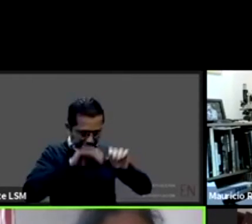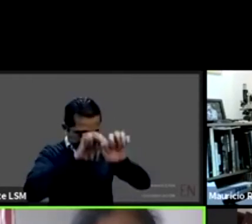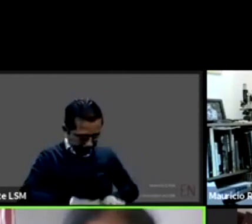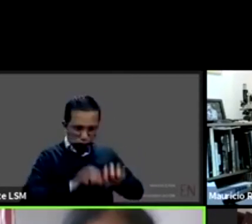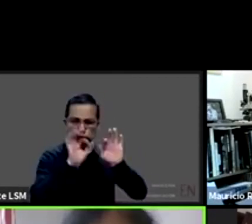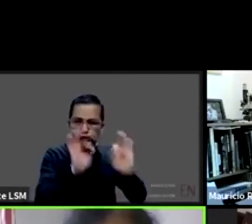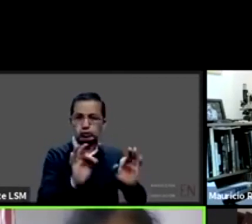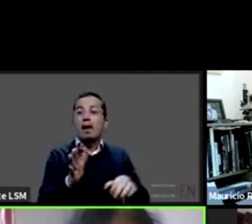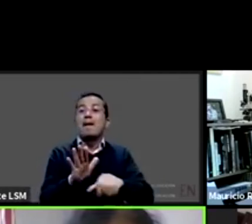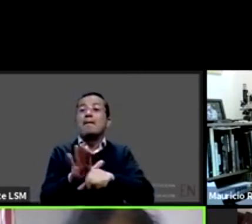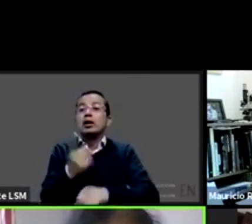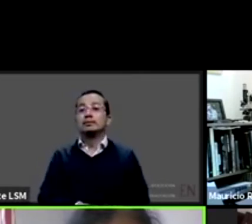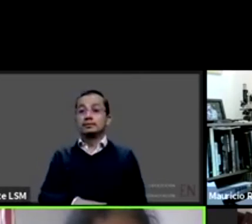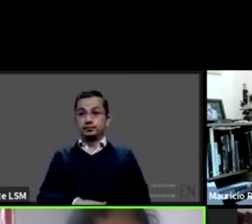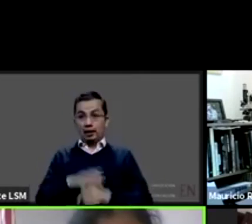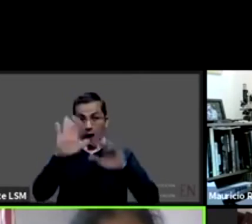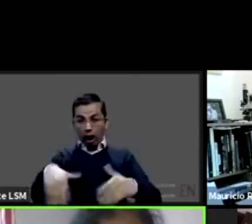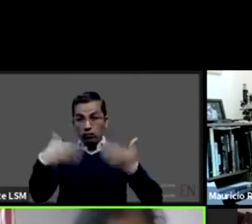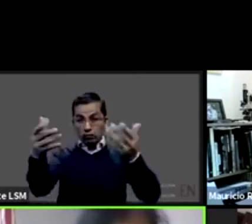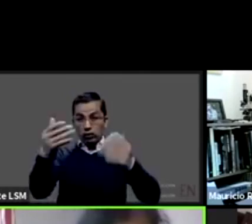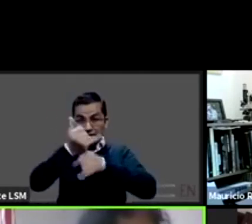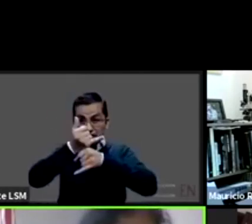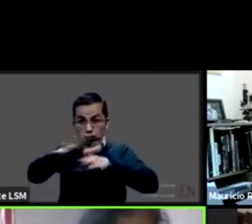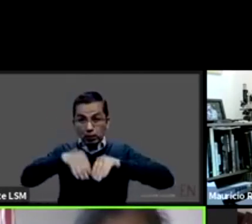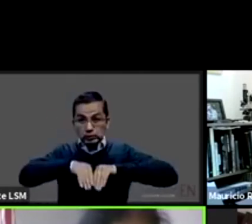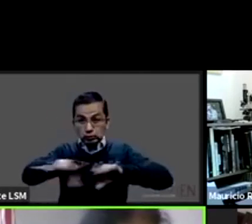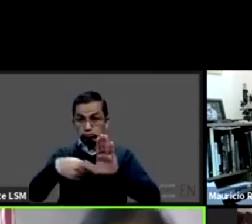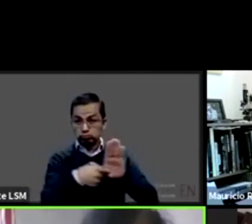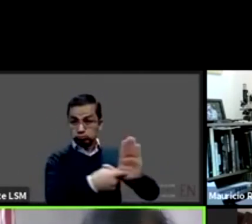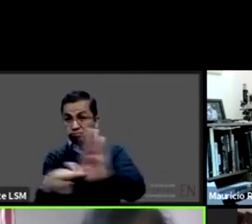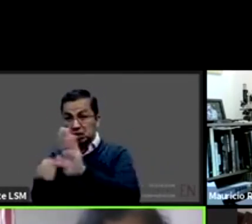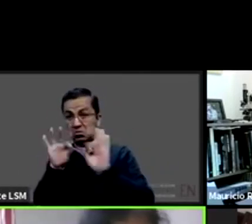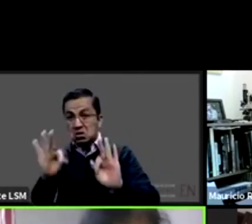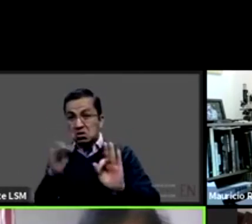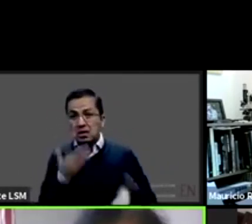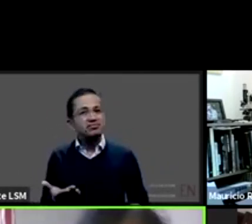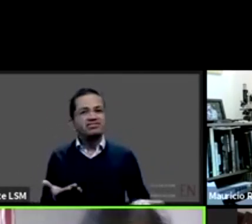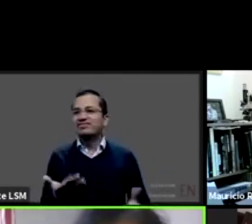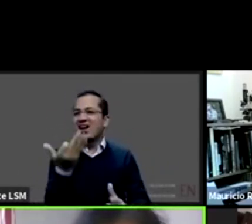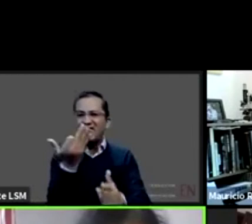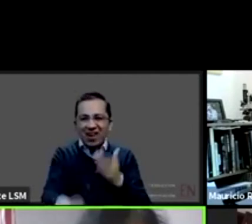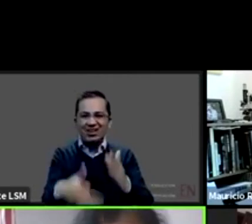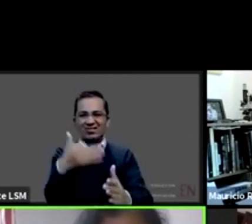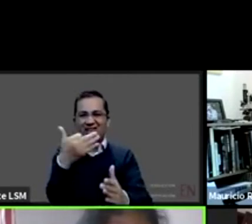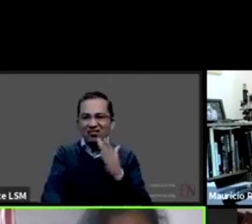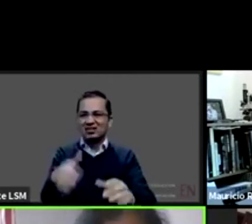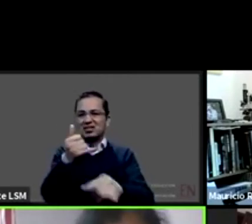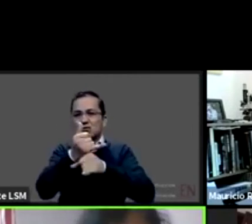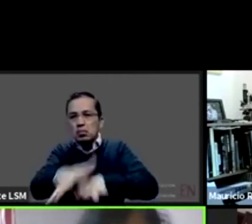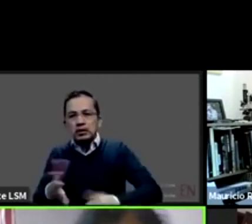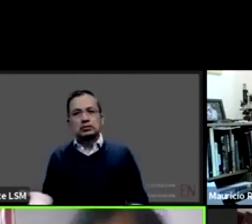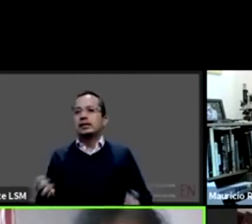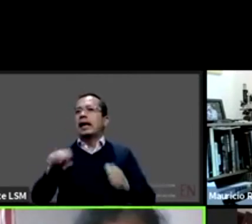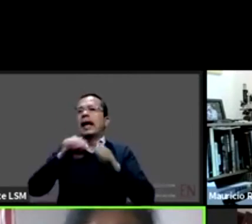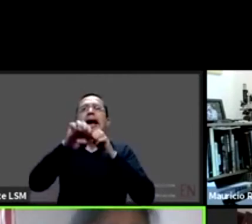información y hay un elementos que nos dejan en deuda por ejemplo el caso de los niños neonatos en el